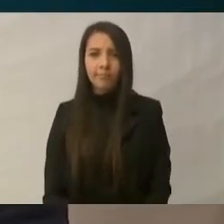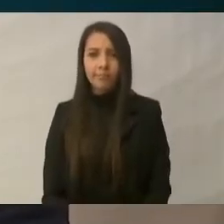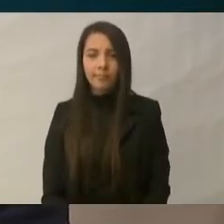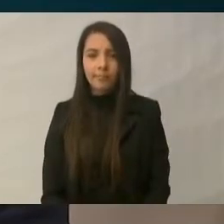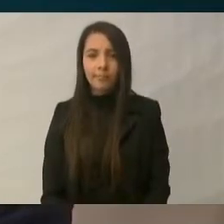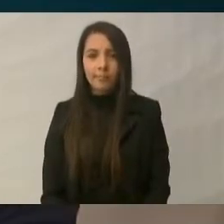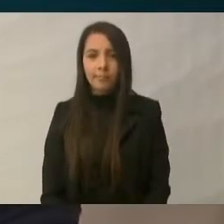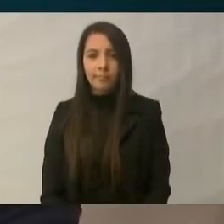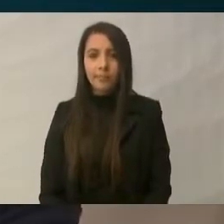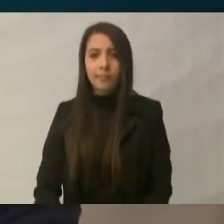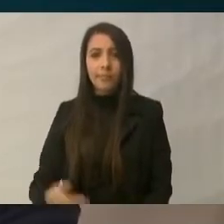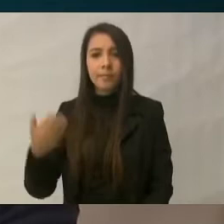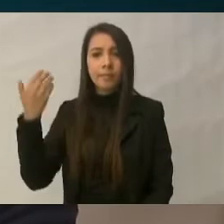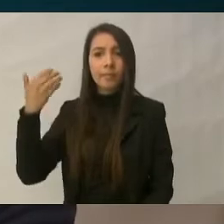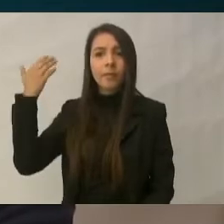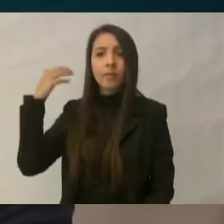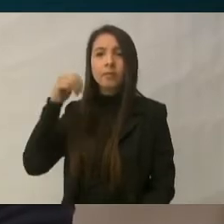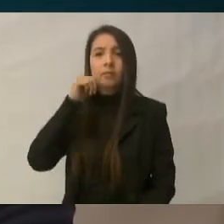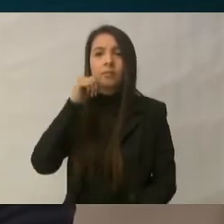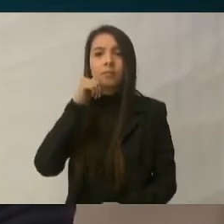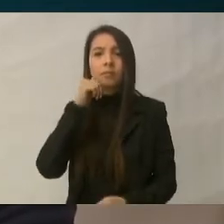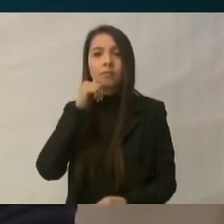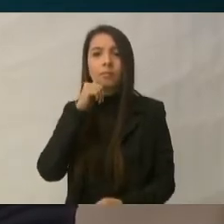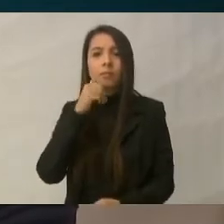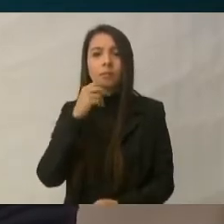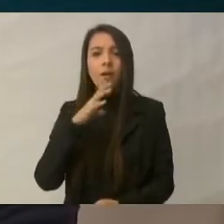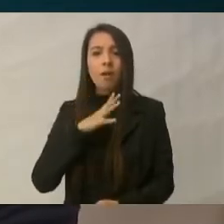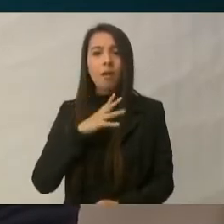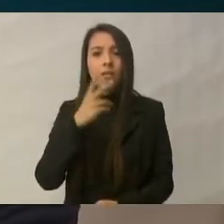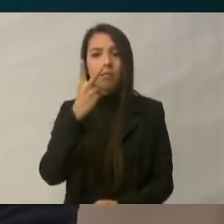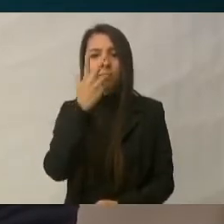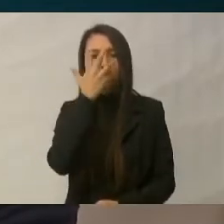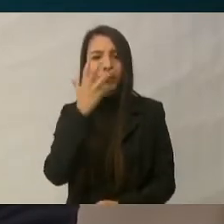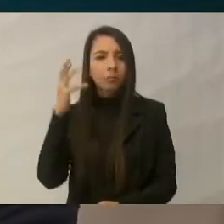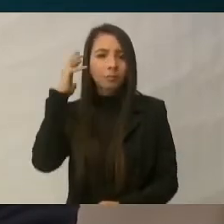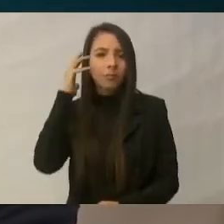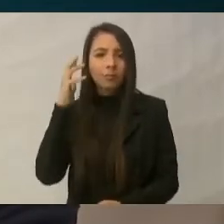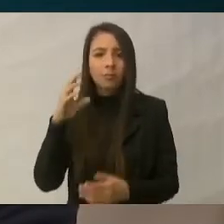del doble discurso, de la doble moral.